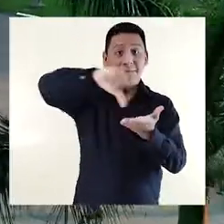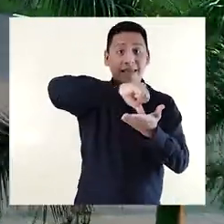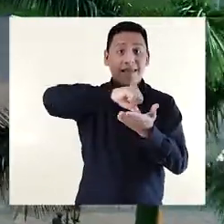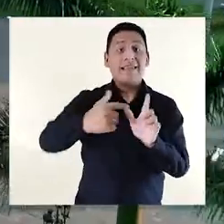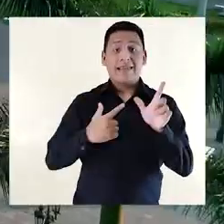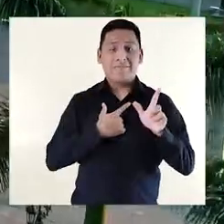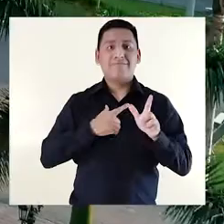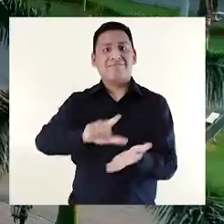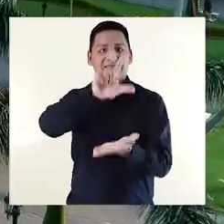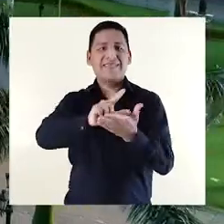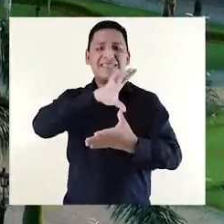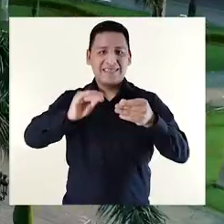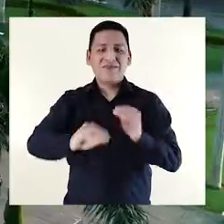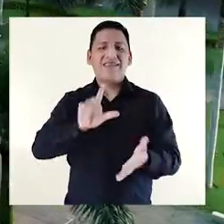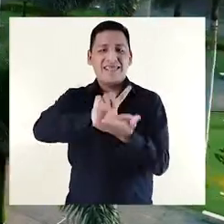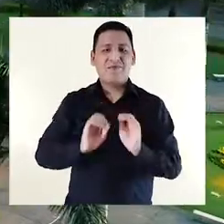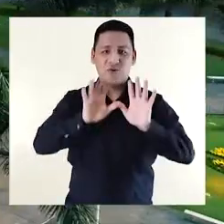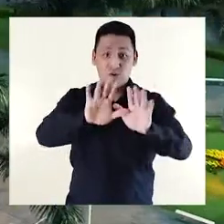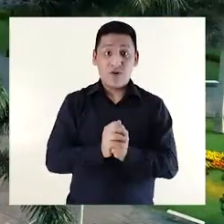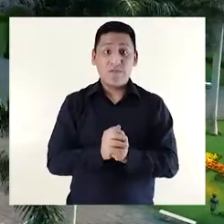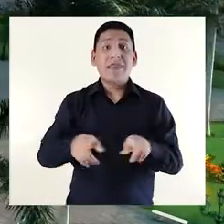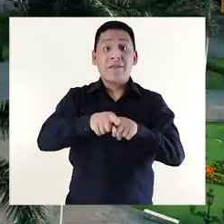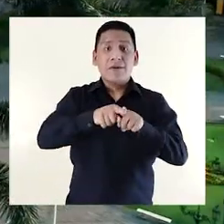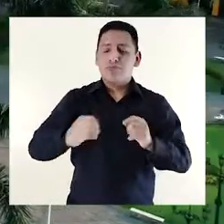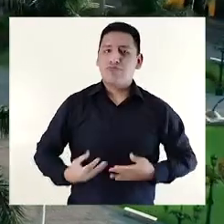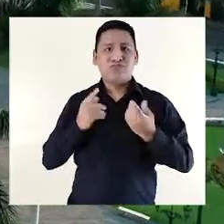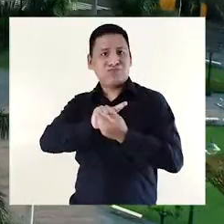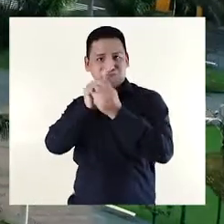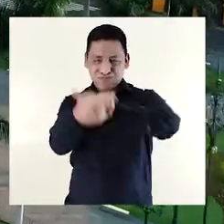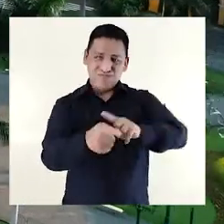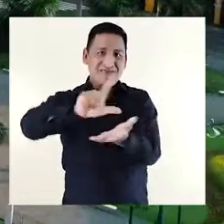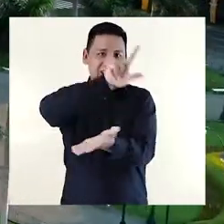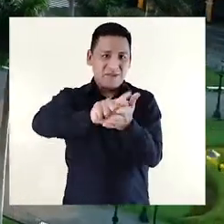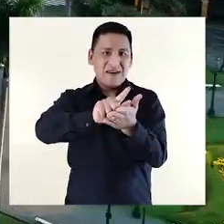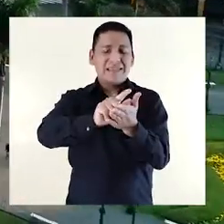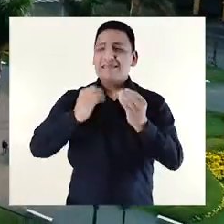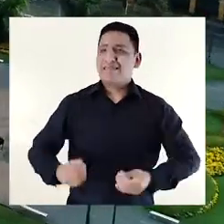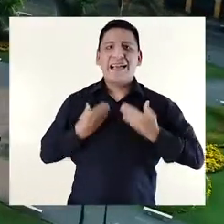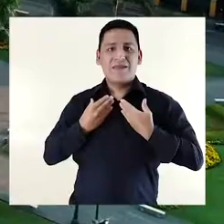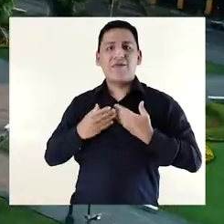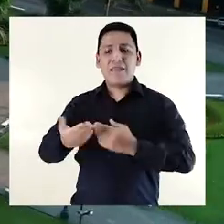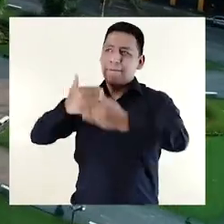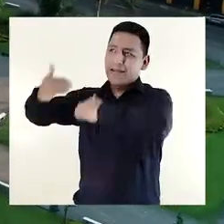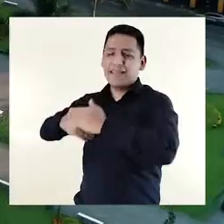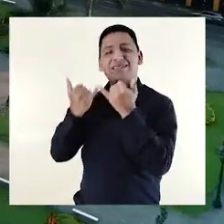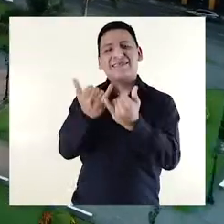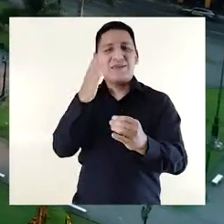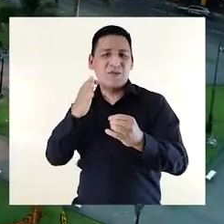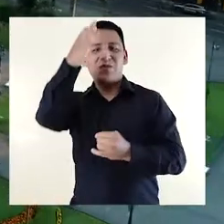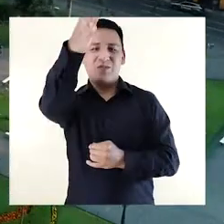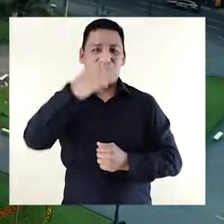Plaza de Armas de Lima Patrimonio Limeño, centra de nuestro devenir como sociedad, sigue siendo el estímulo de nuestro pasado,